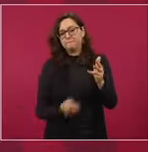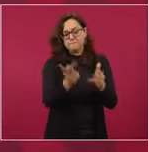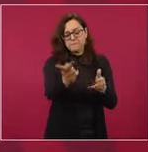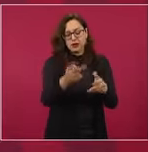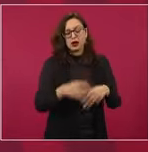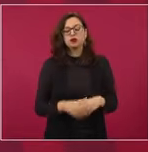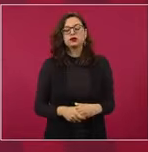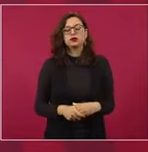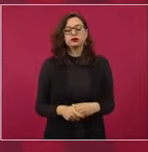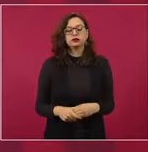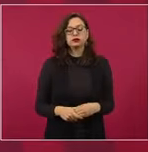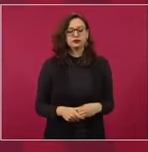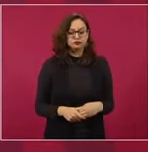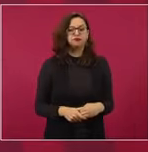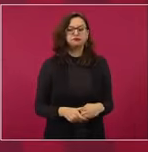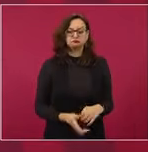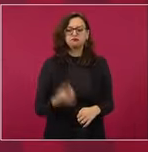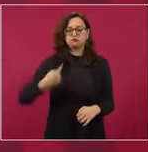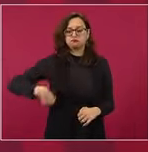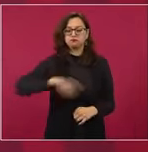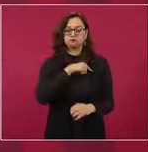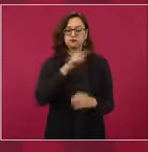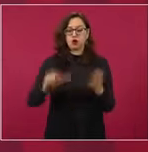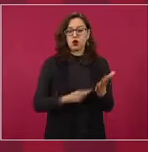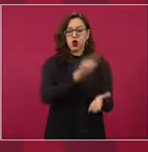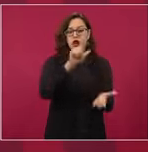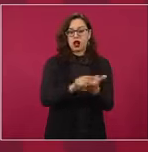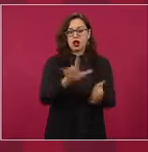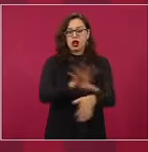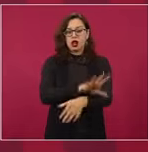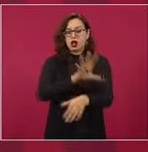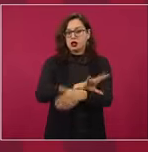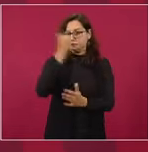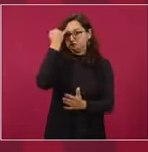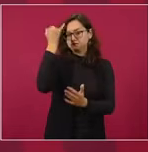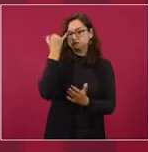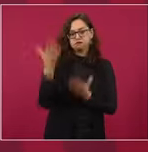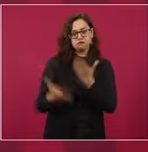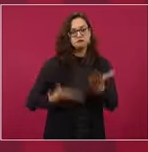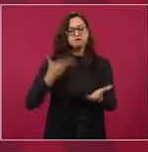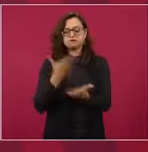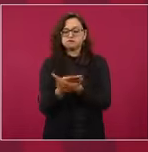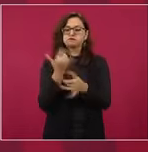iniciativa de reforma, ya hemos hablado de eso y se va a seguir hablando.